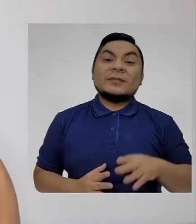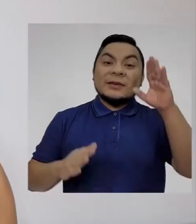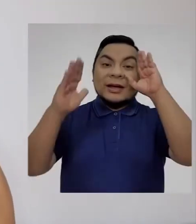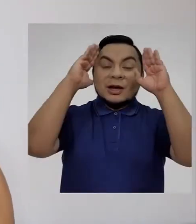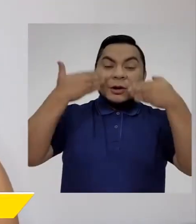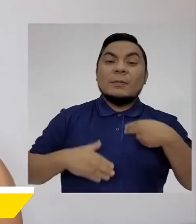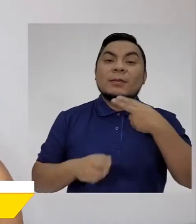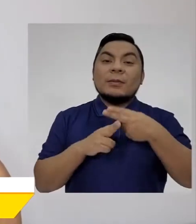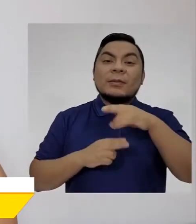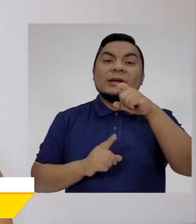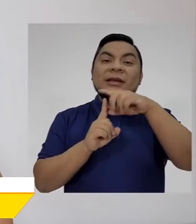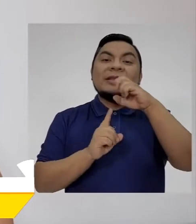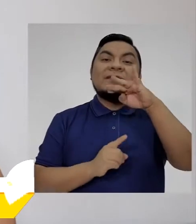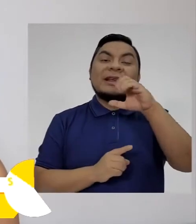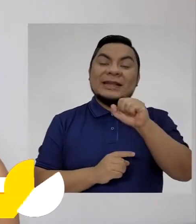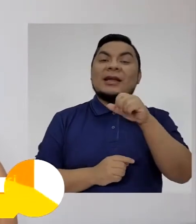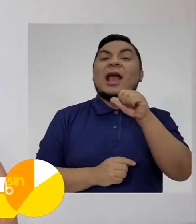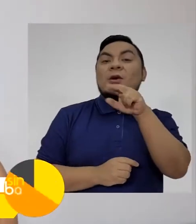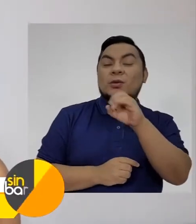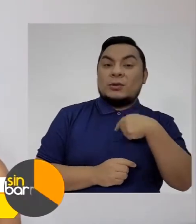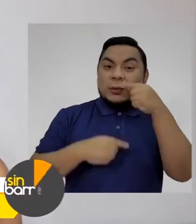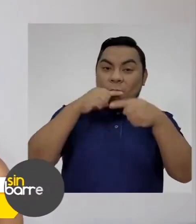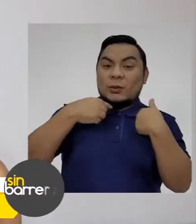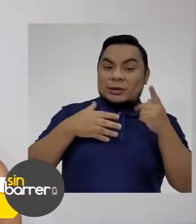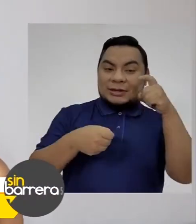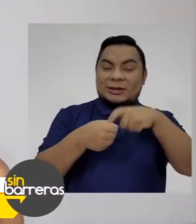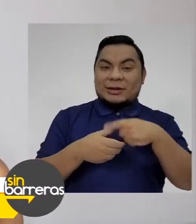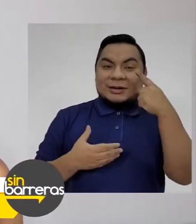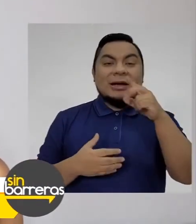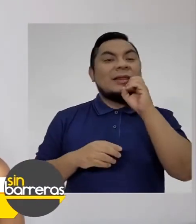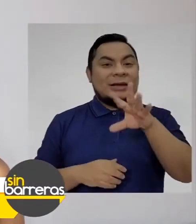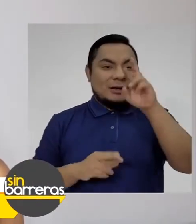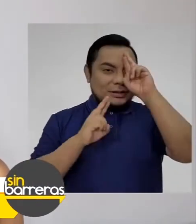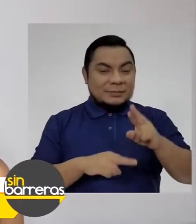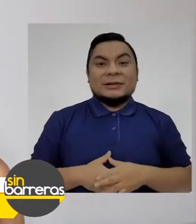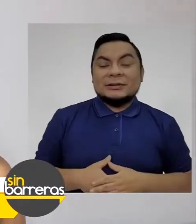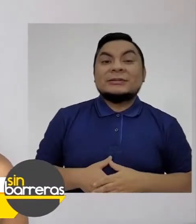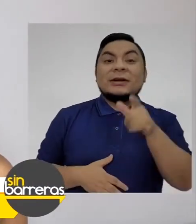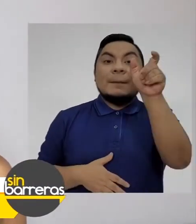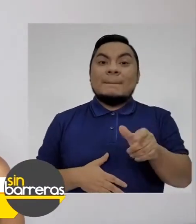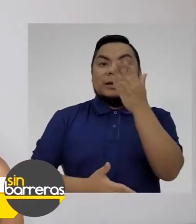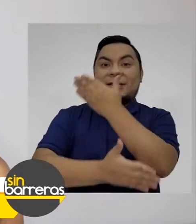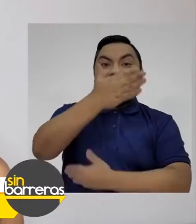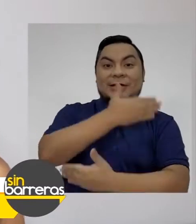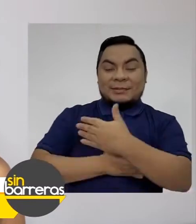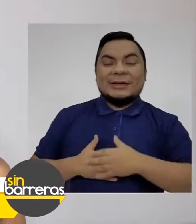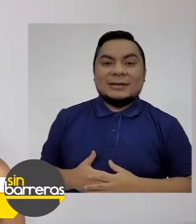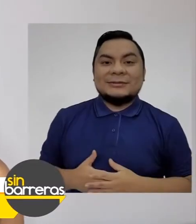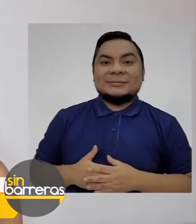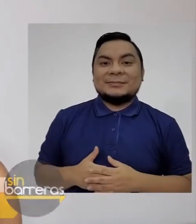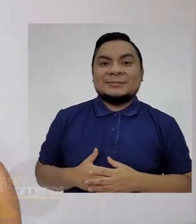Hola, ¿qué tal? Mi nombre es Stephanie Orúe y les cuento que yo ya me uní a Dígalo con Respeto, persona con